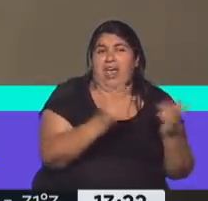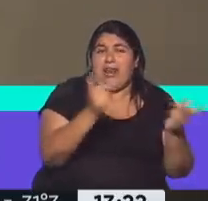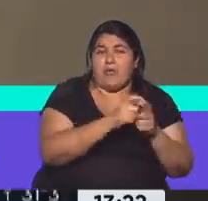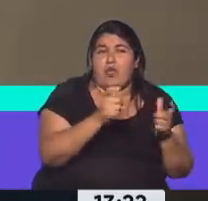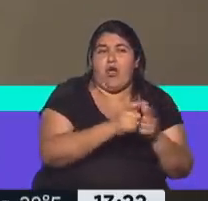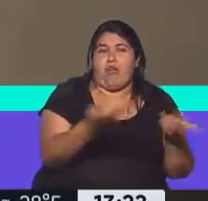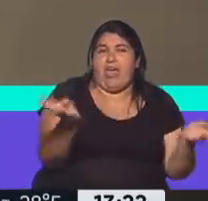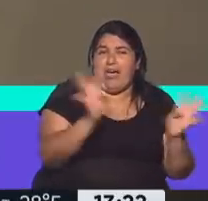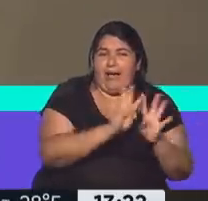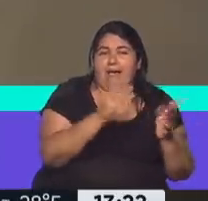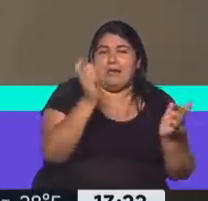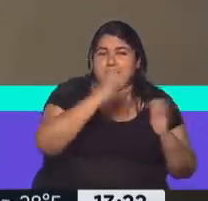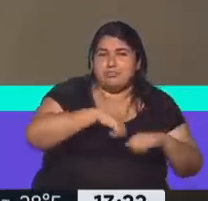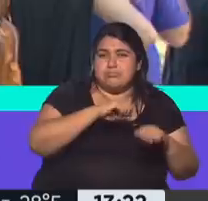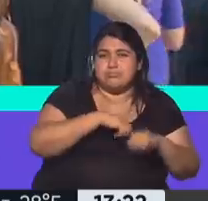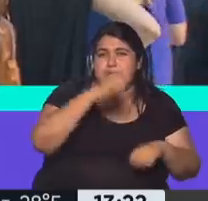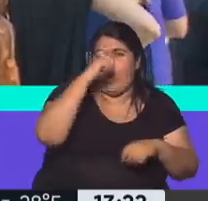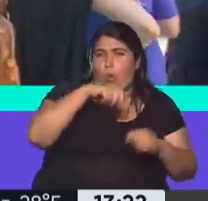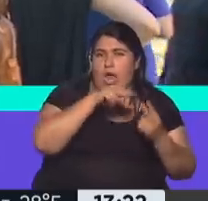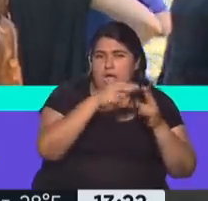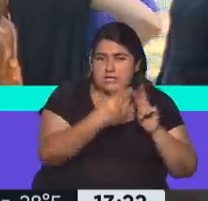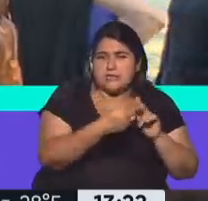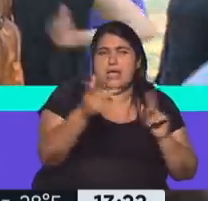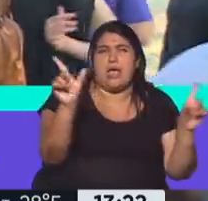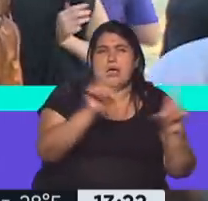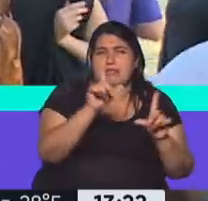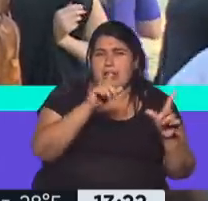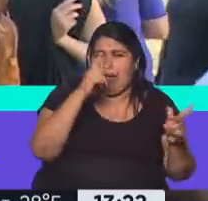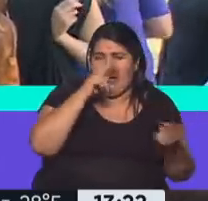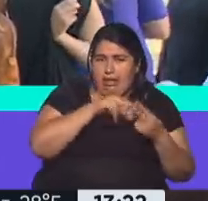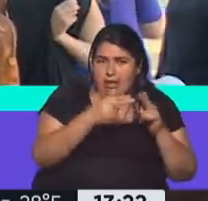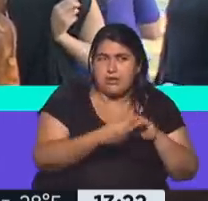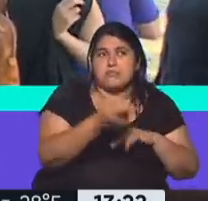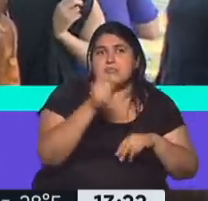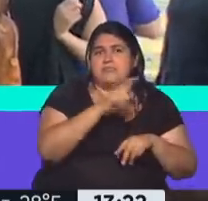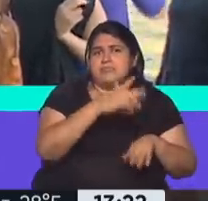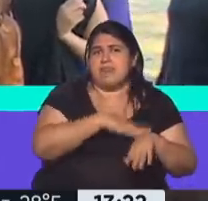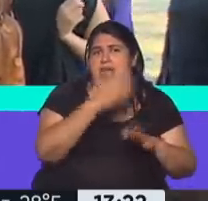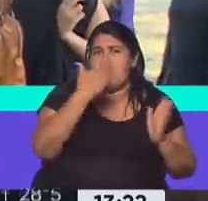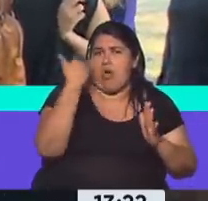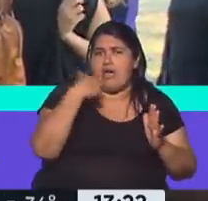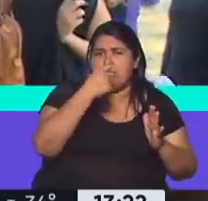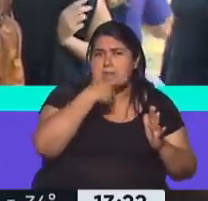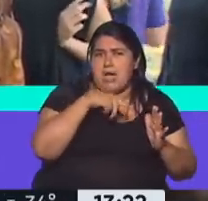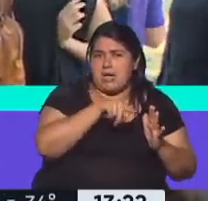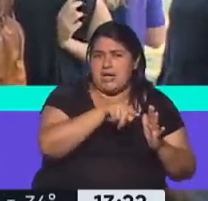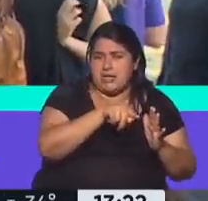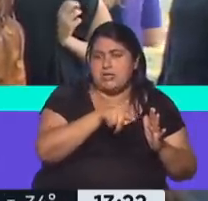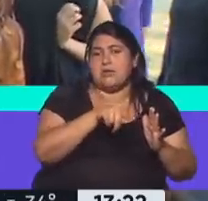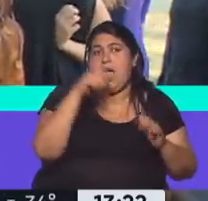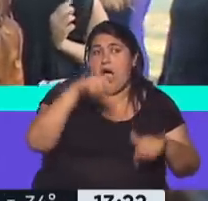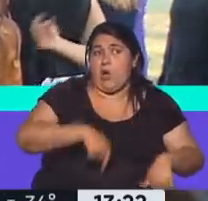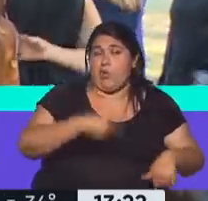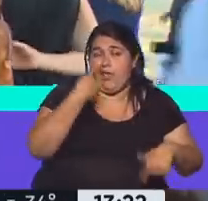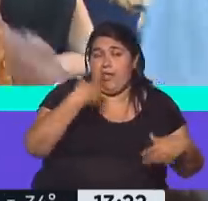clandestinas entre jueces, medios de comunicación y el macrismo, hoy trasciende a la luz,